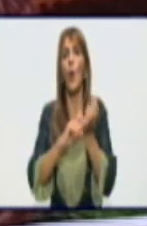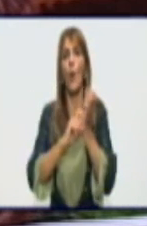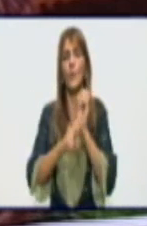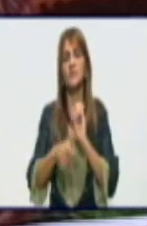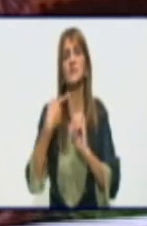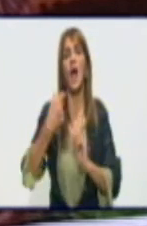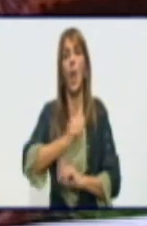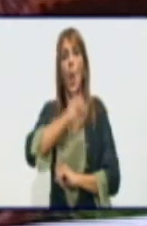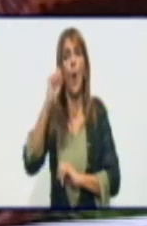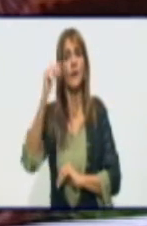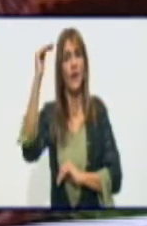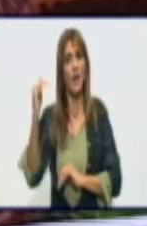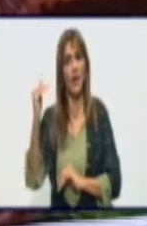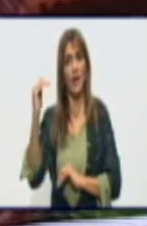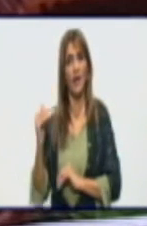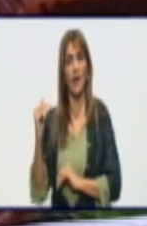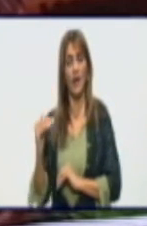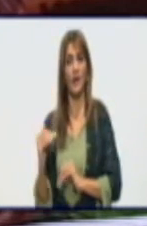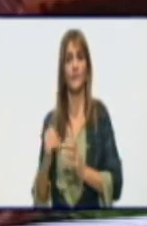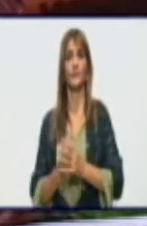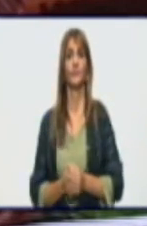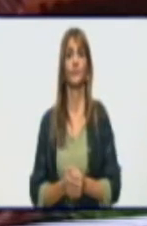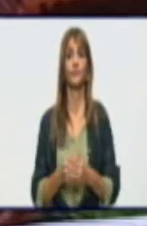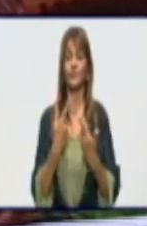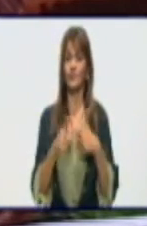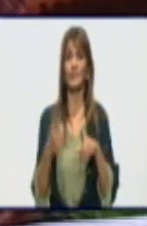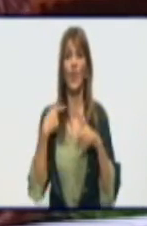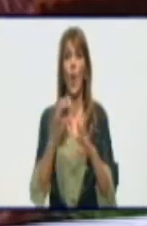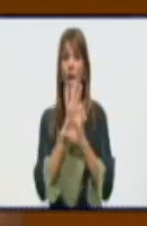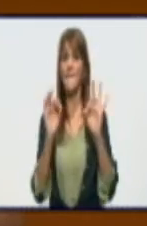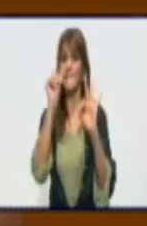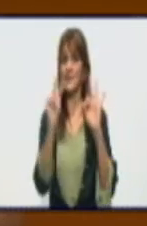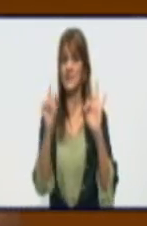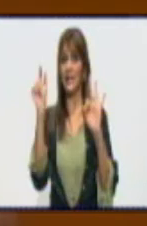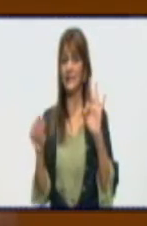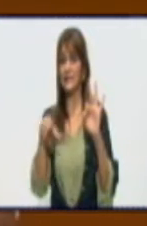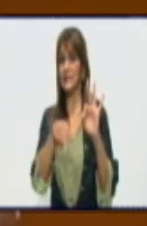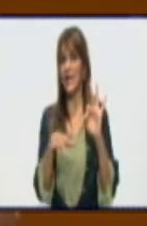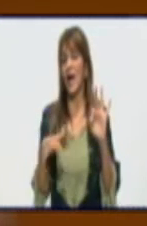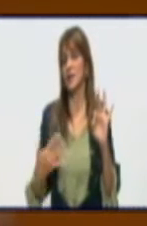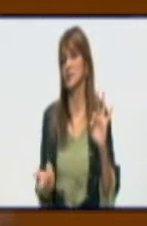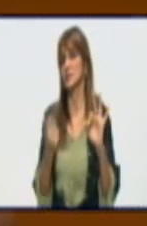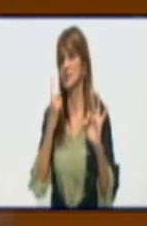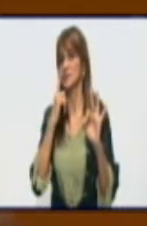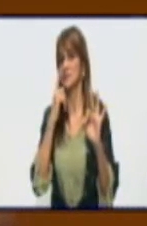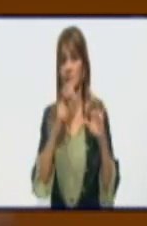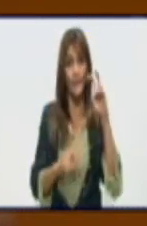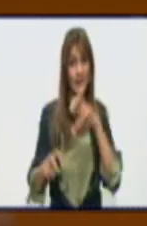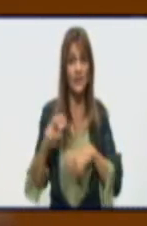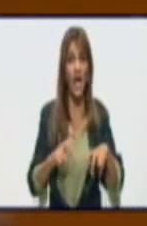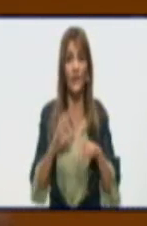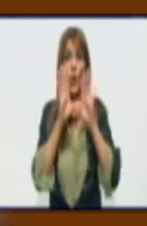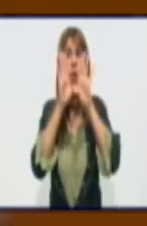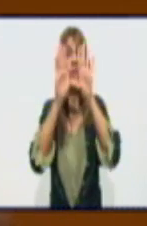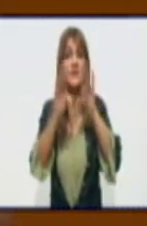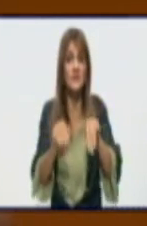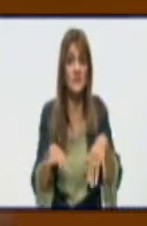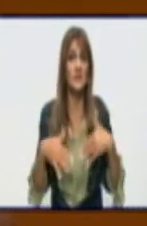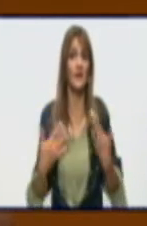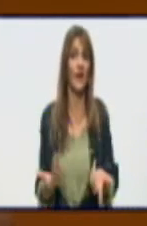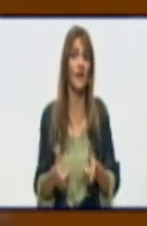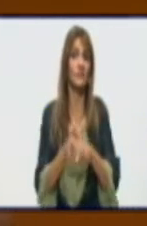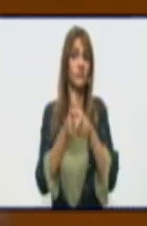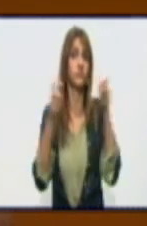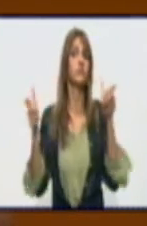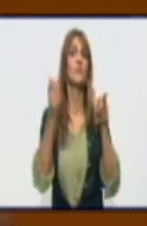los expertos están anunciando no es eso, ¿verdad, Rommel? No, no es eso. El pronóstico ha sido el incremento de los casos. Lo dijimos ya en programas anteriores.